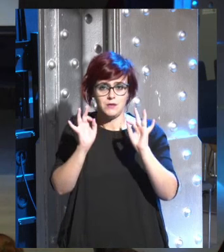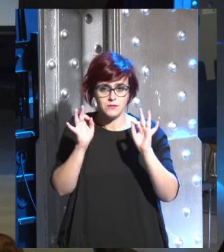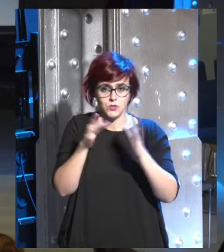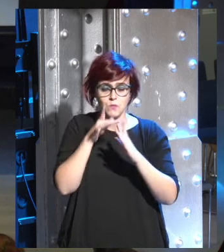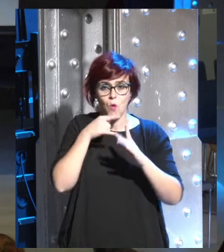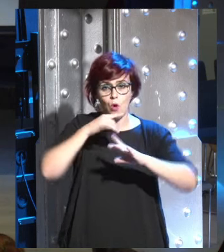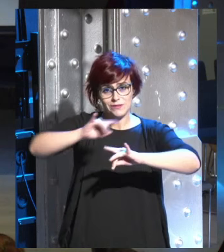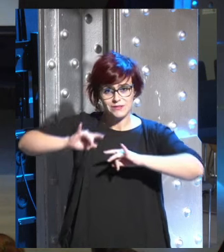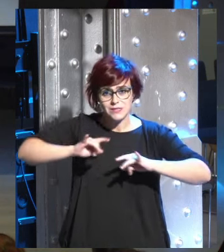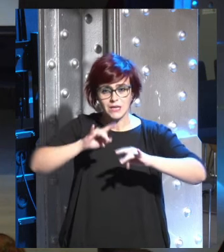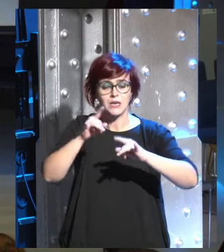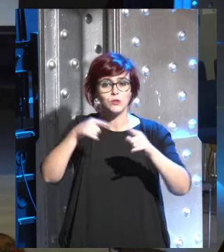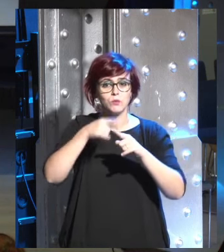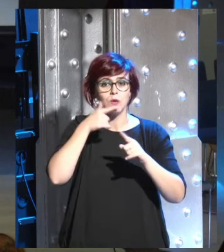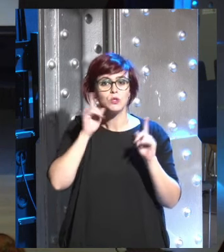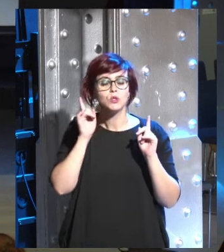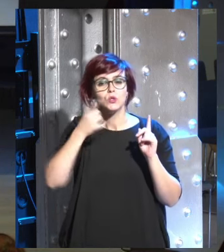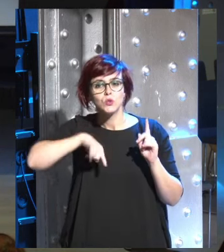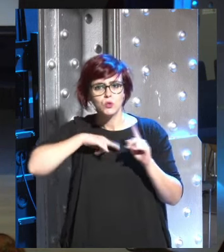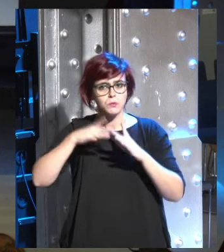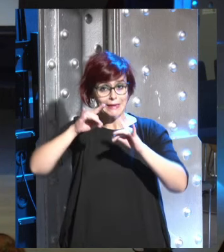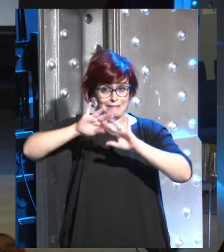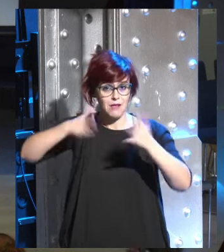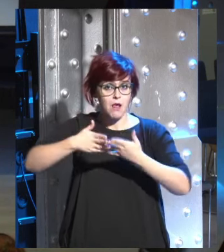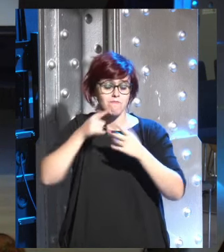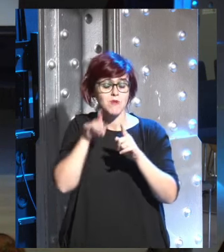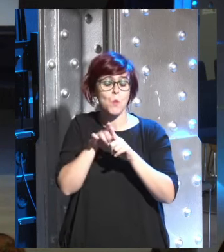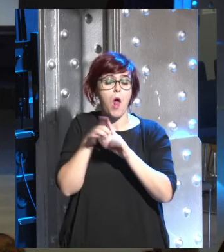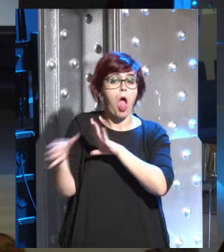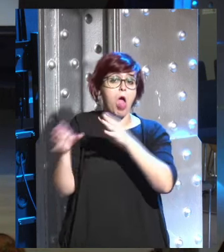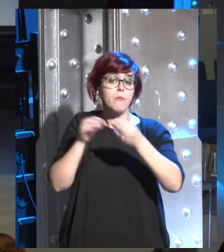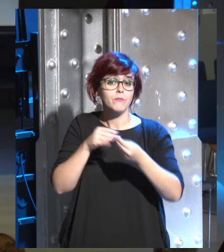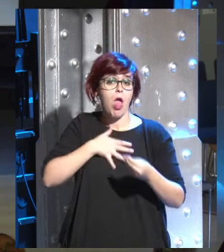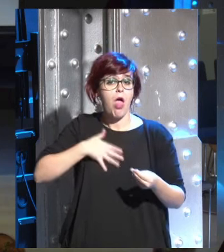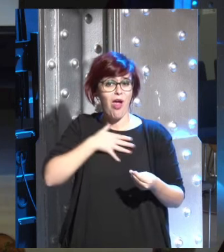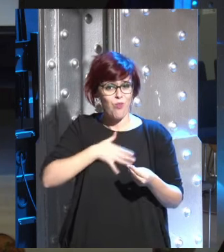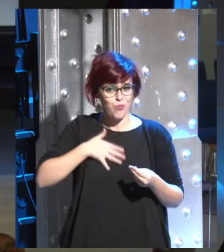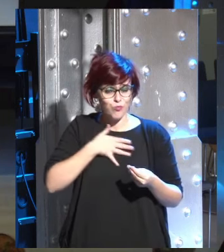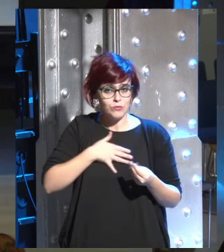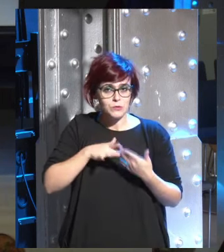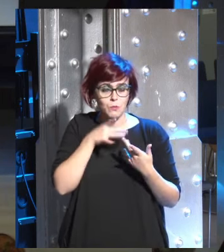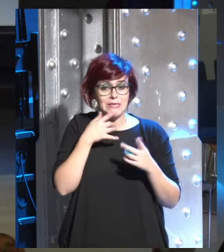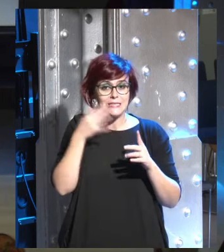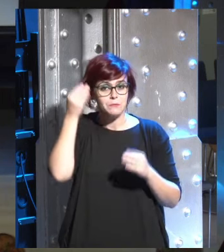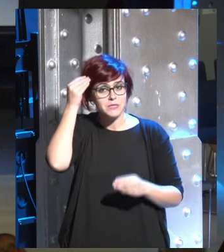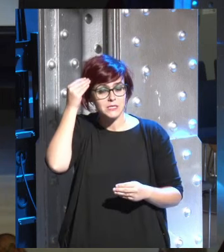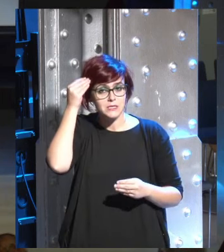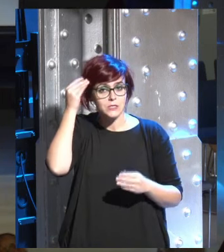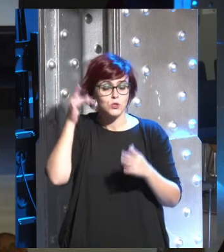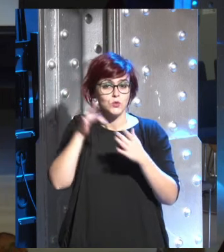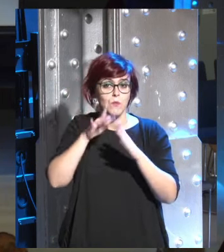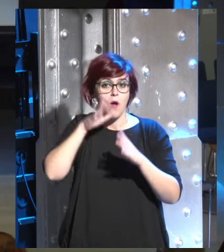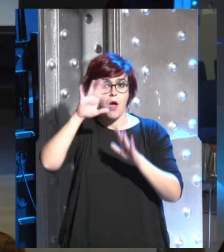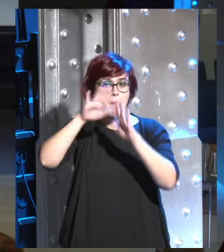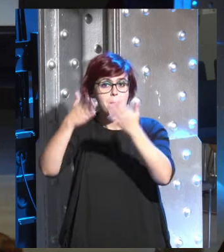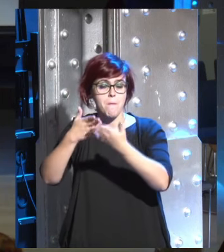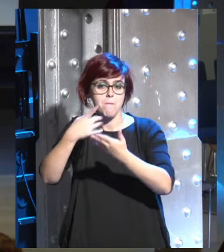tierra estamos muy adaptados a este planeta y eso nos hace que nos sea imposible sobrevivir